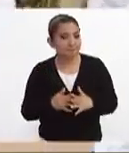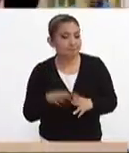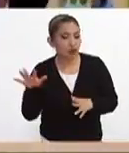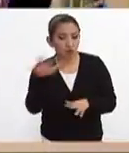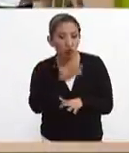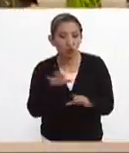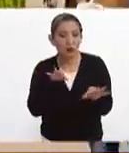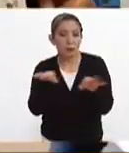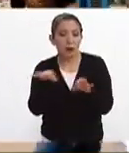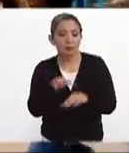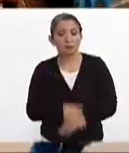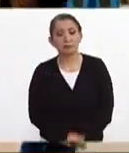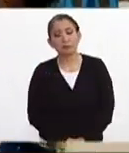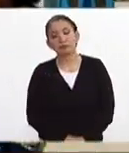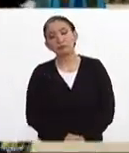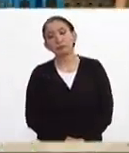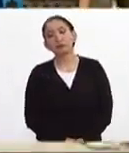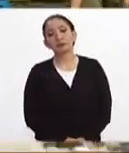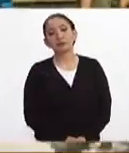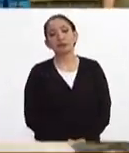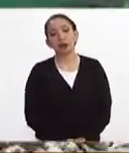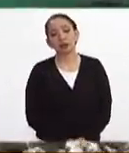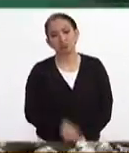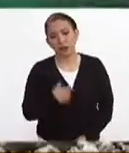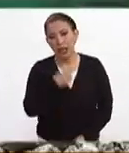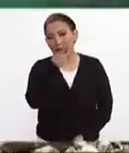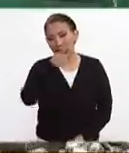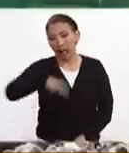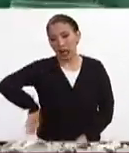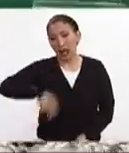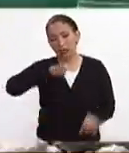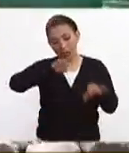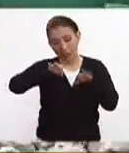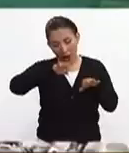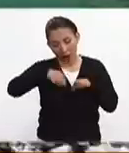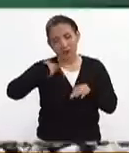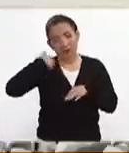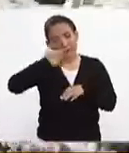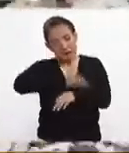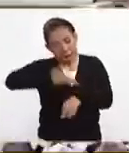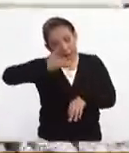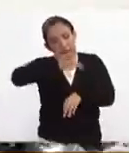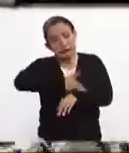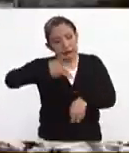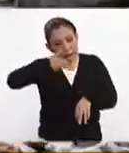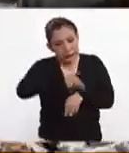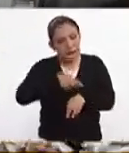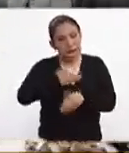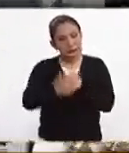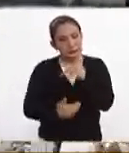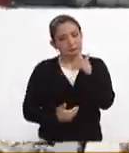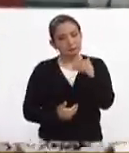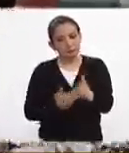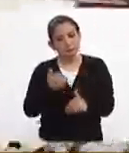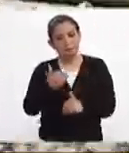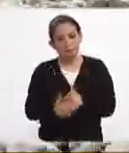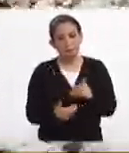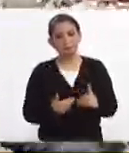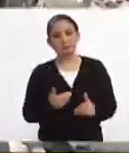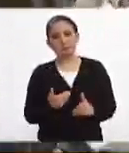sus zonas de trabajo? Bueno, yo estoy convencido que el gobernador ha estado trabajando en este proceso pues no